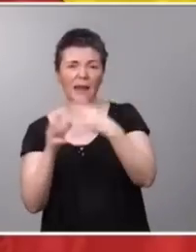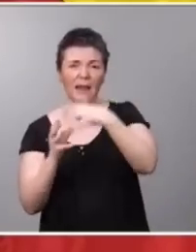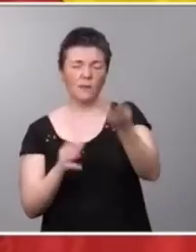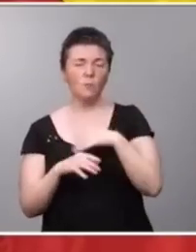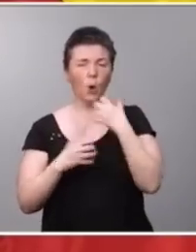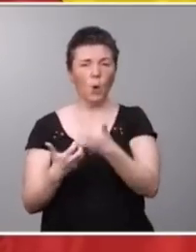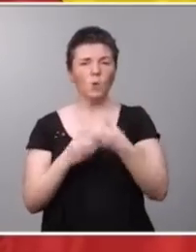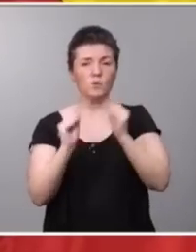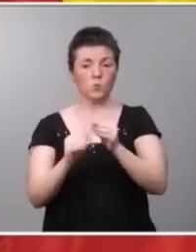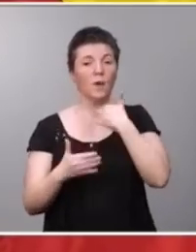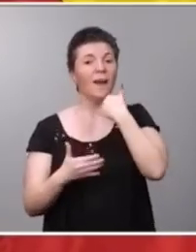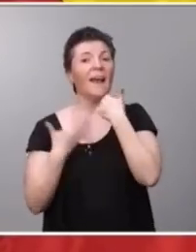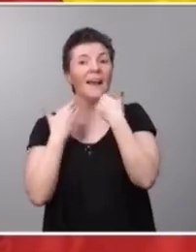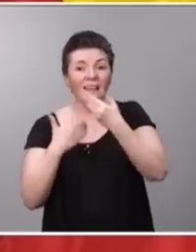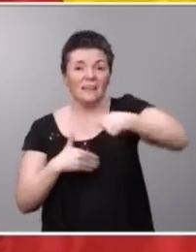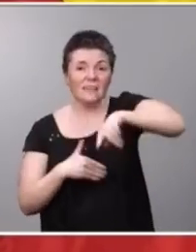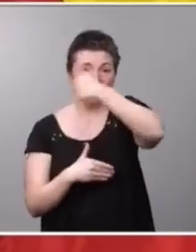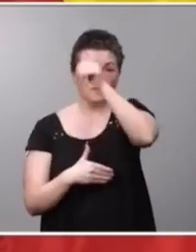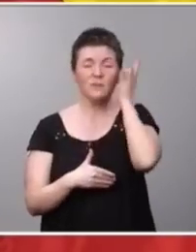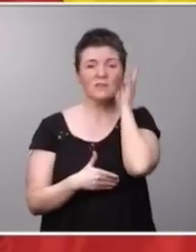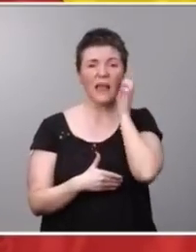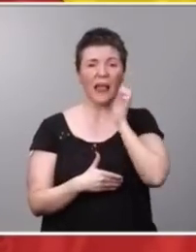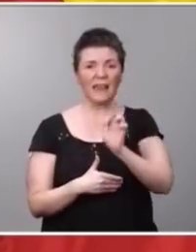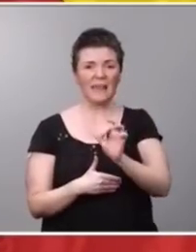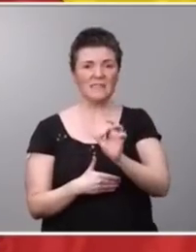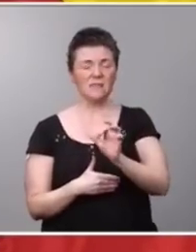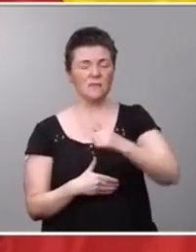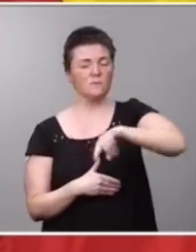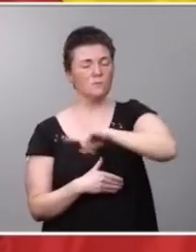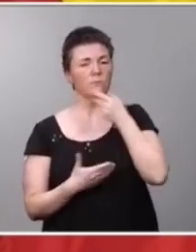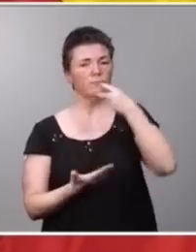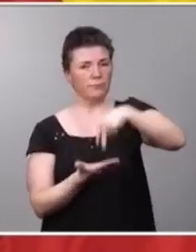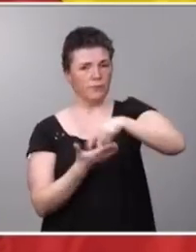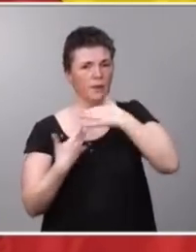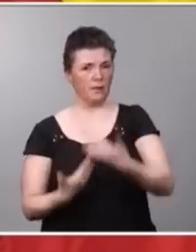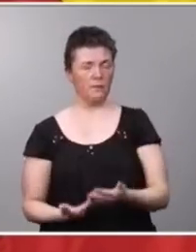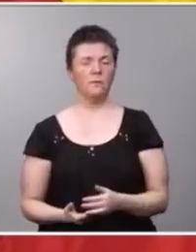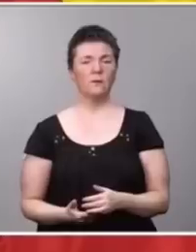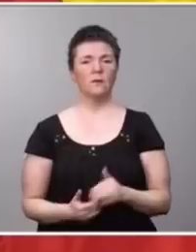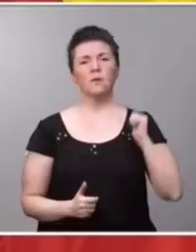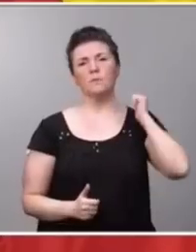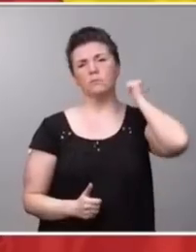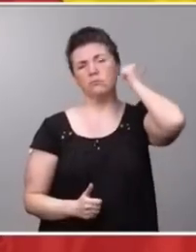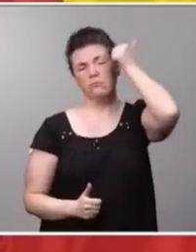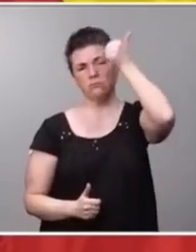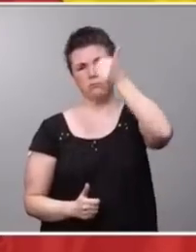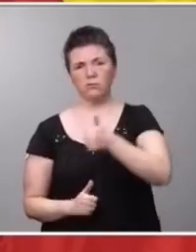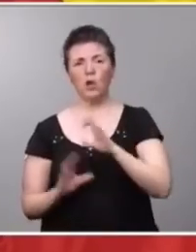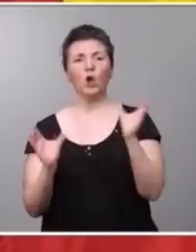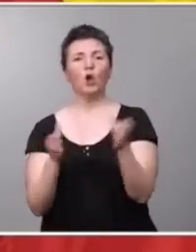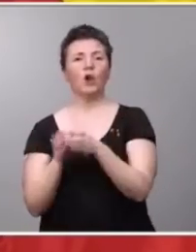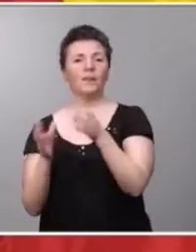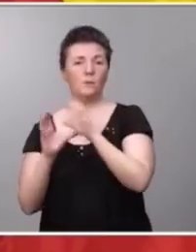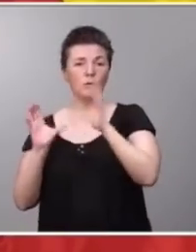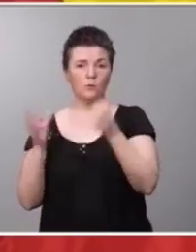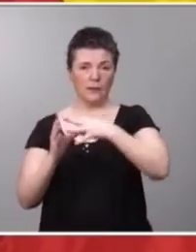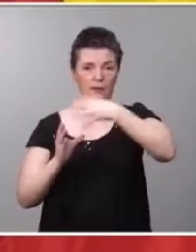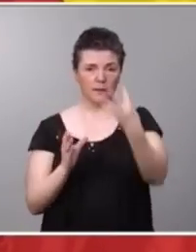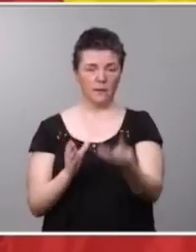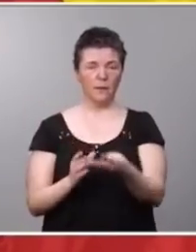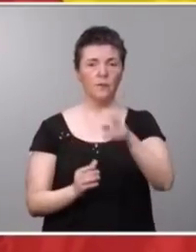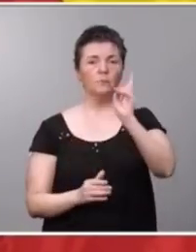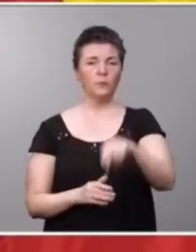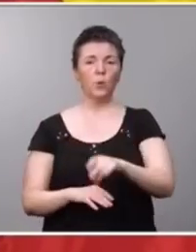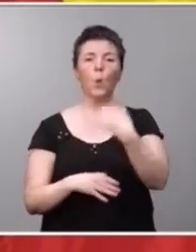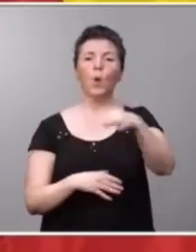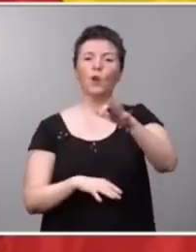a ellos, a ellas y a ellas que estamos hoy aquí, durante muchísimos años los colectivos LGTBI han sido el único lugar